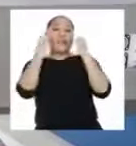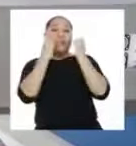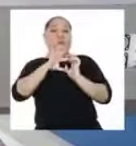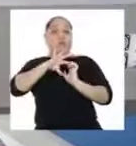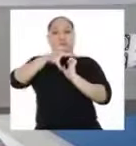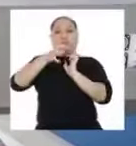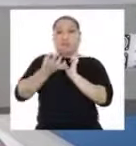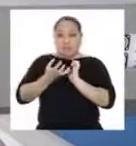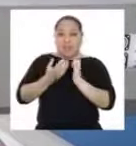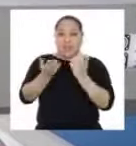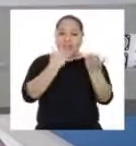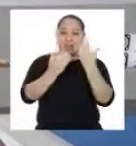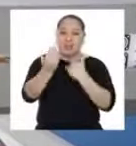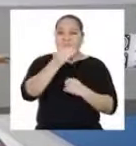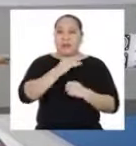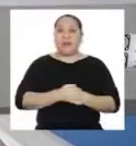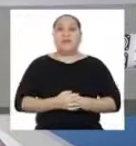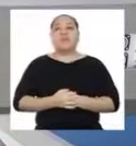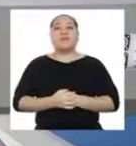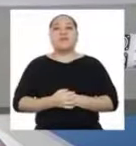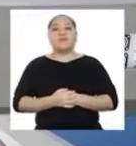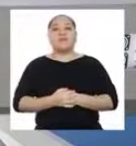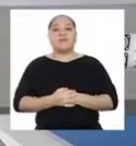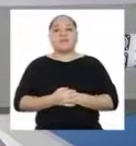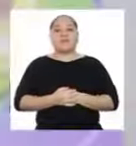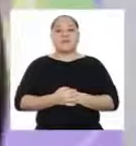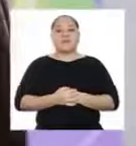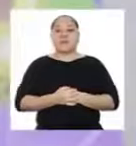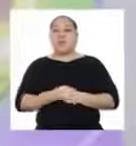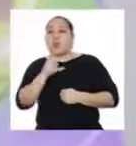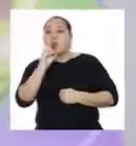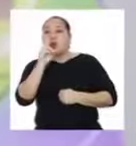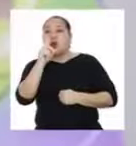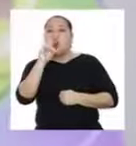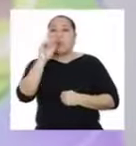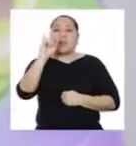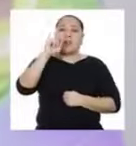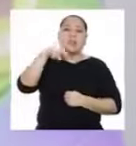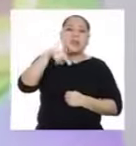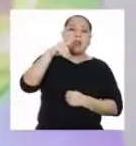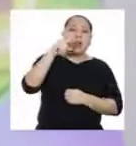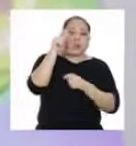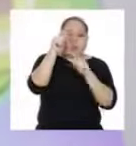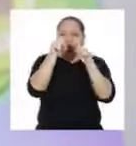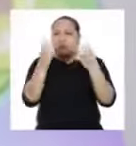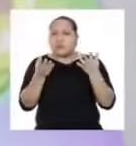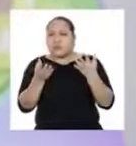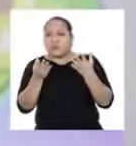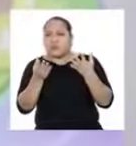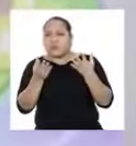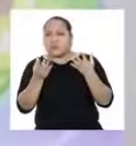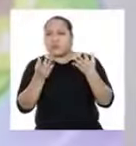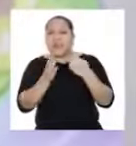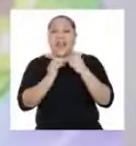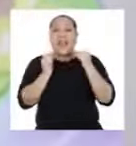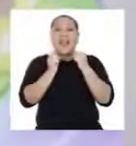armadillo ha sido convocado! ¿Olinda? ¿Estás ahí?